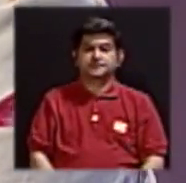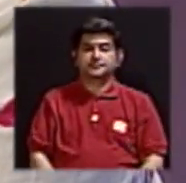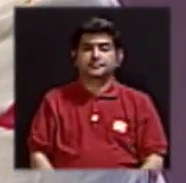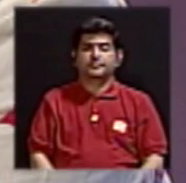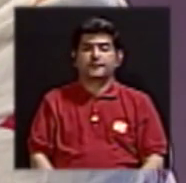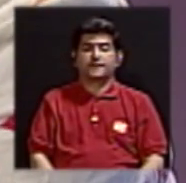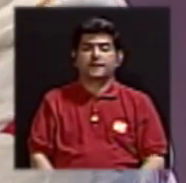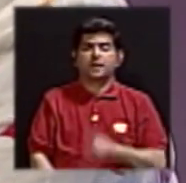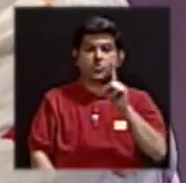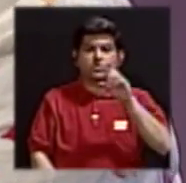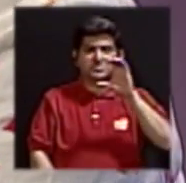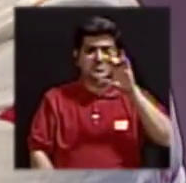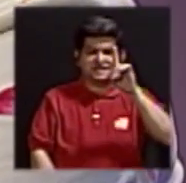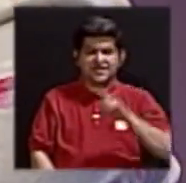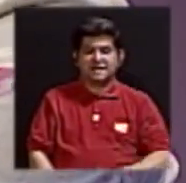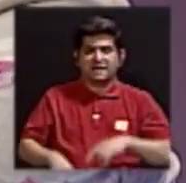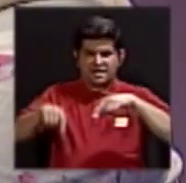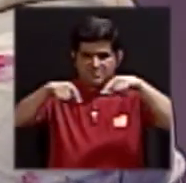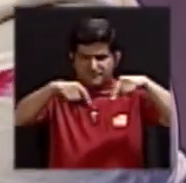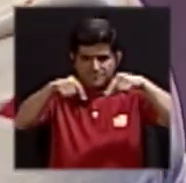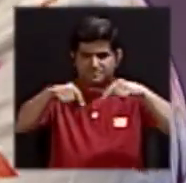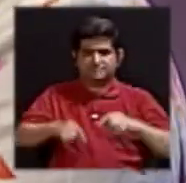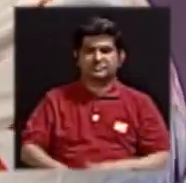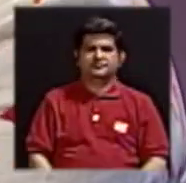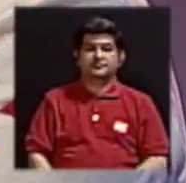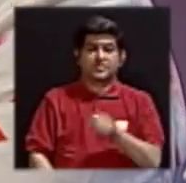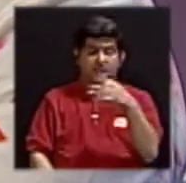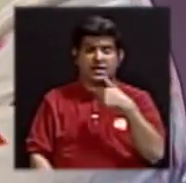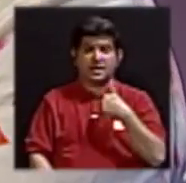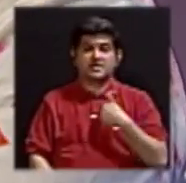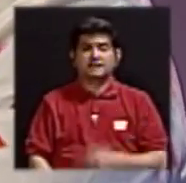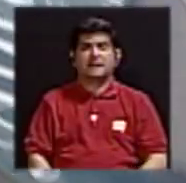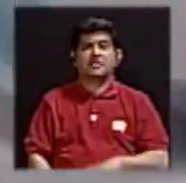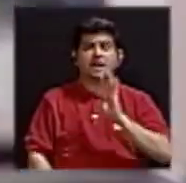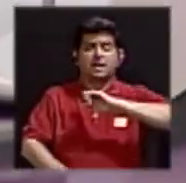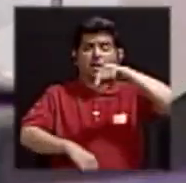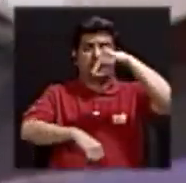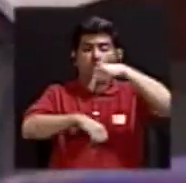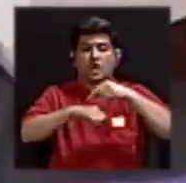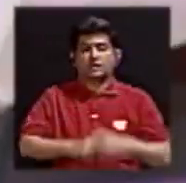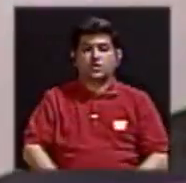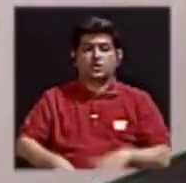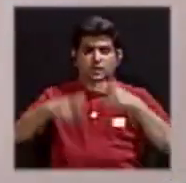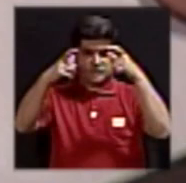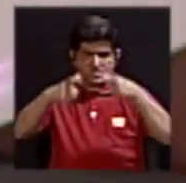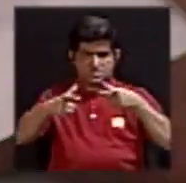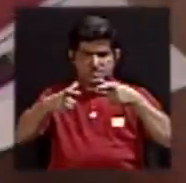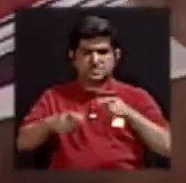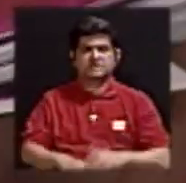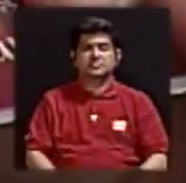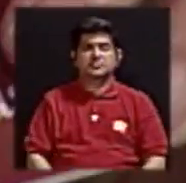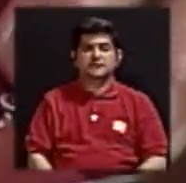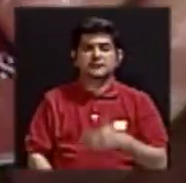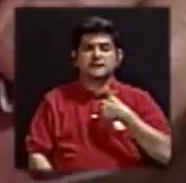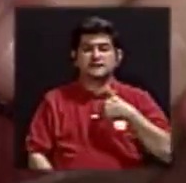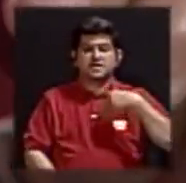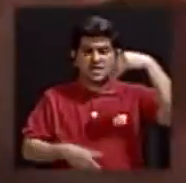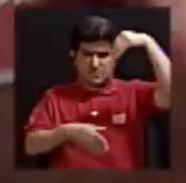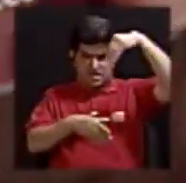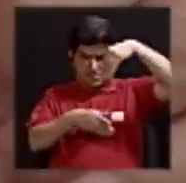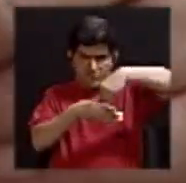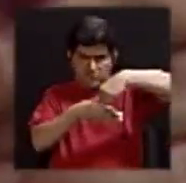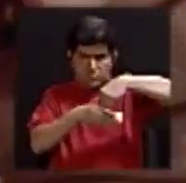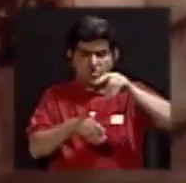Grabé un CD, un CD que tiene cuatro horas de grabación, que viene inserto